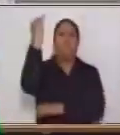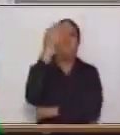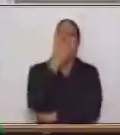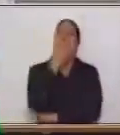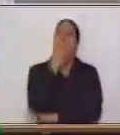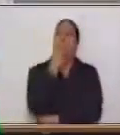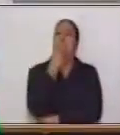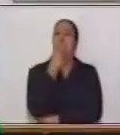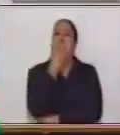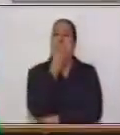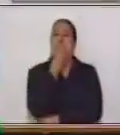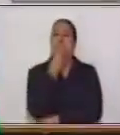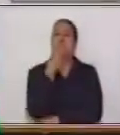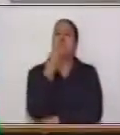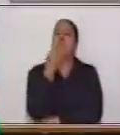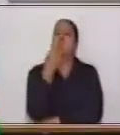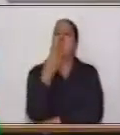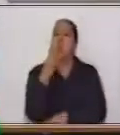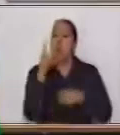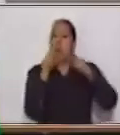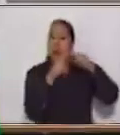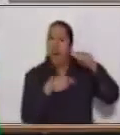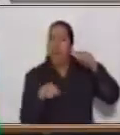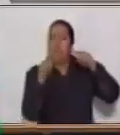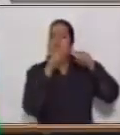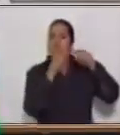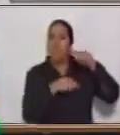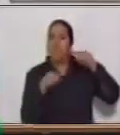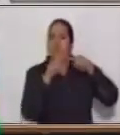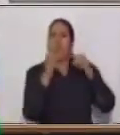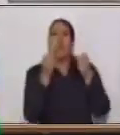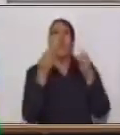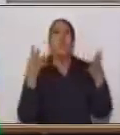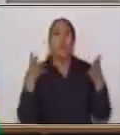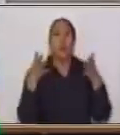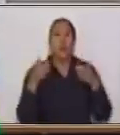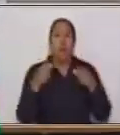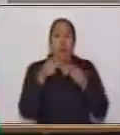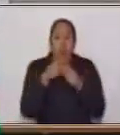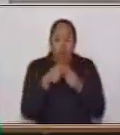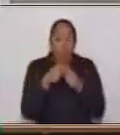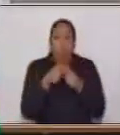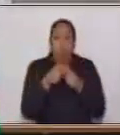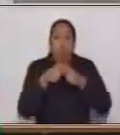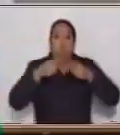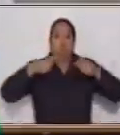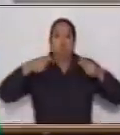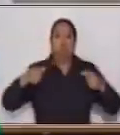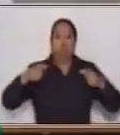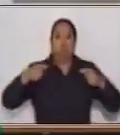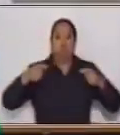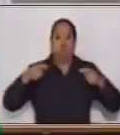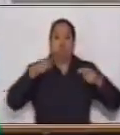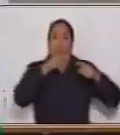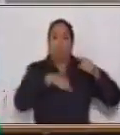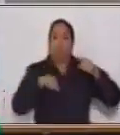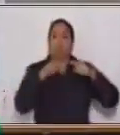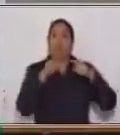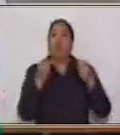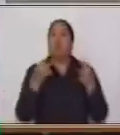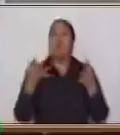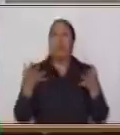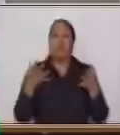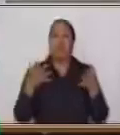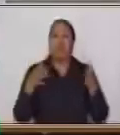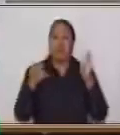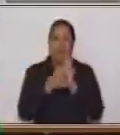pueden entrar en este tronco que es más grueso. Este podría tener, por ejemplo, cinco,